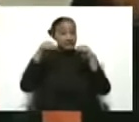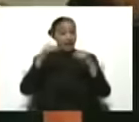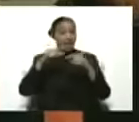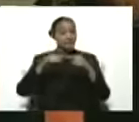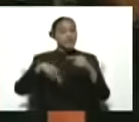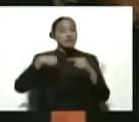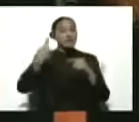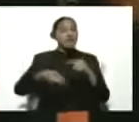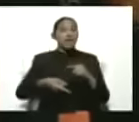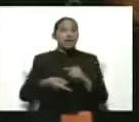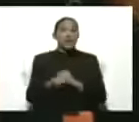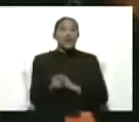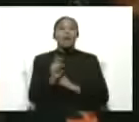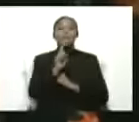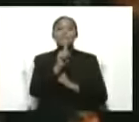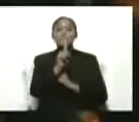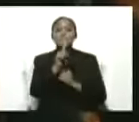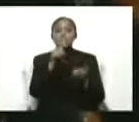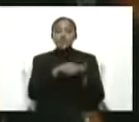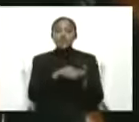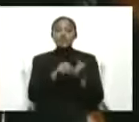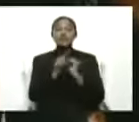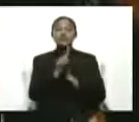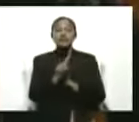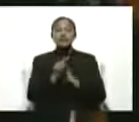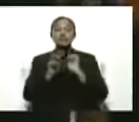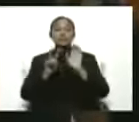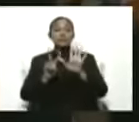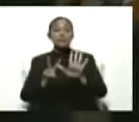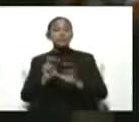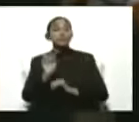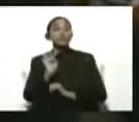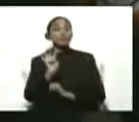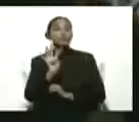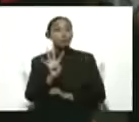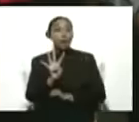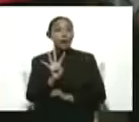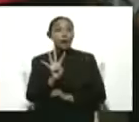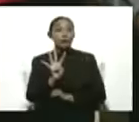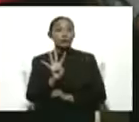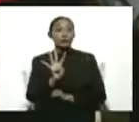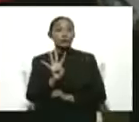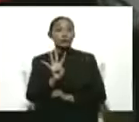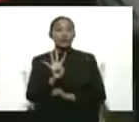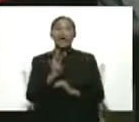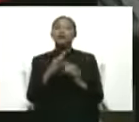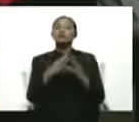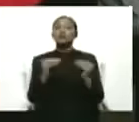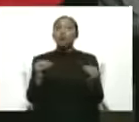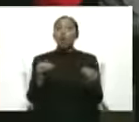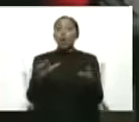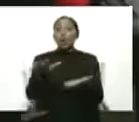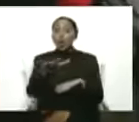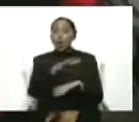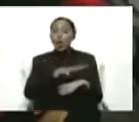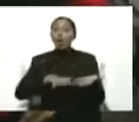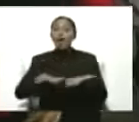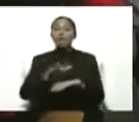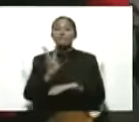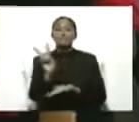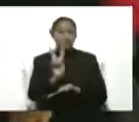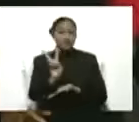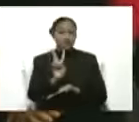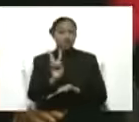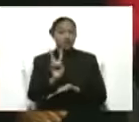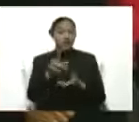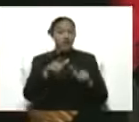.174 en toda la nación. Recuerdo nuevamente,